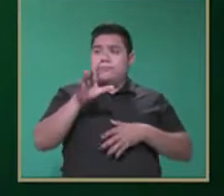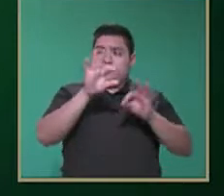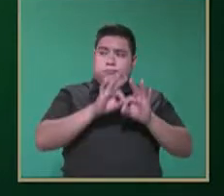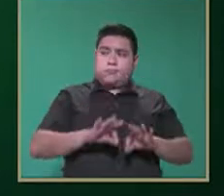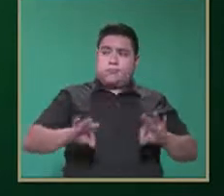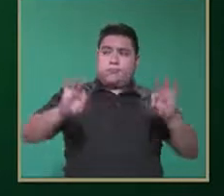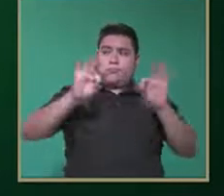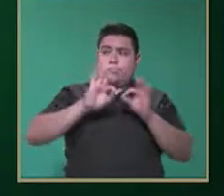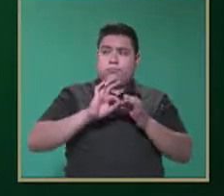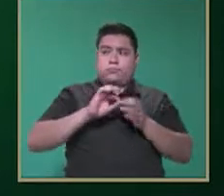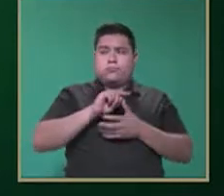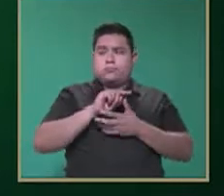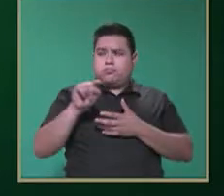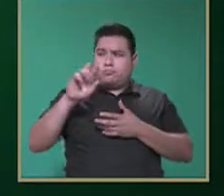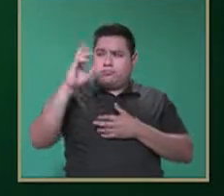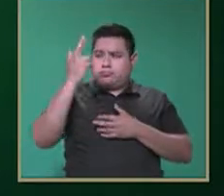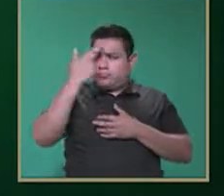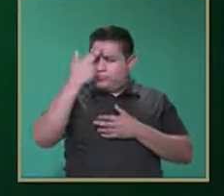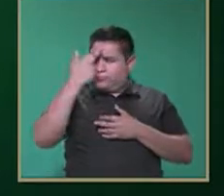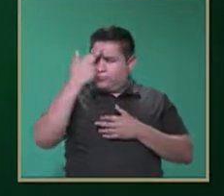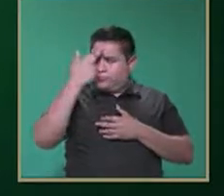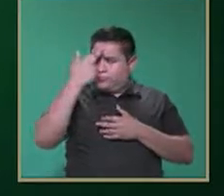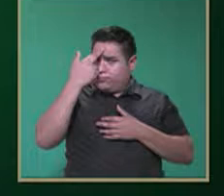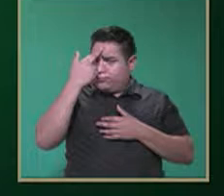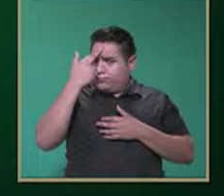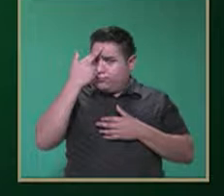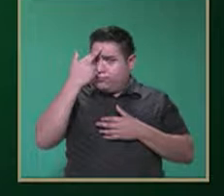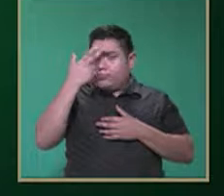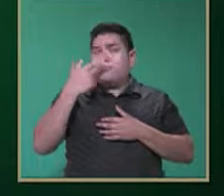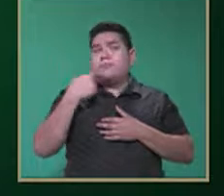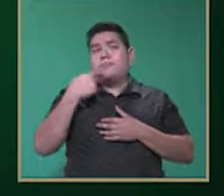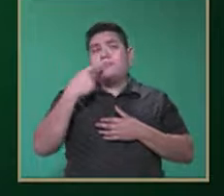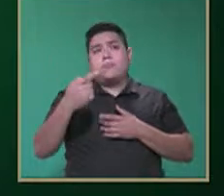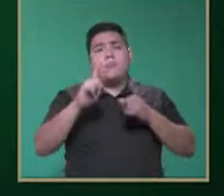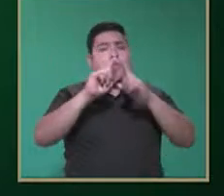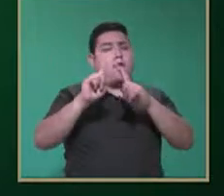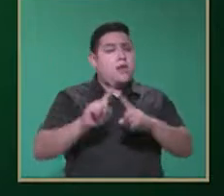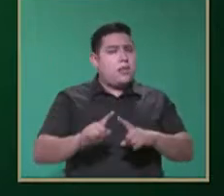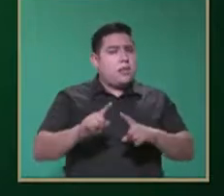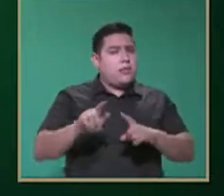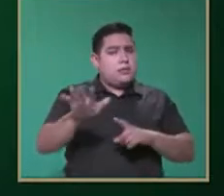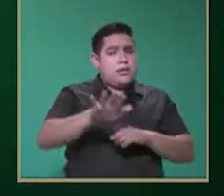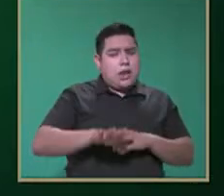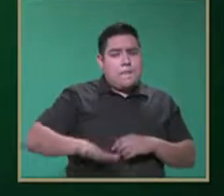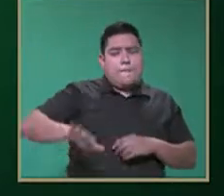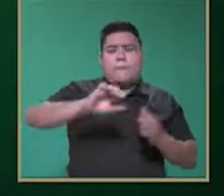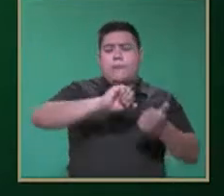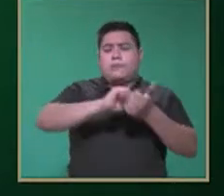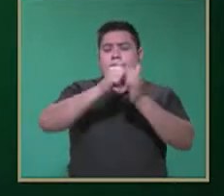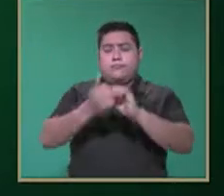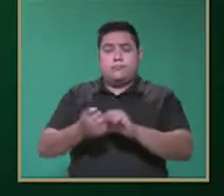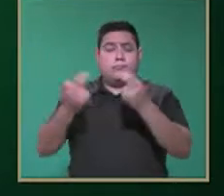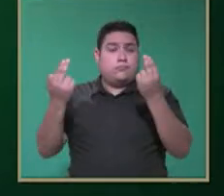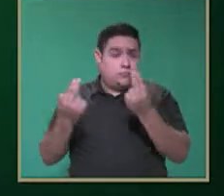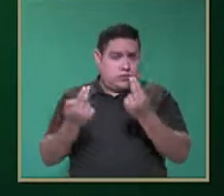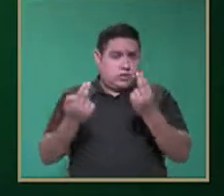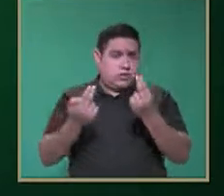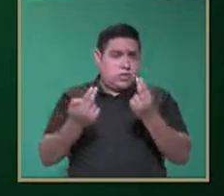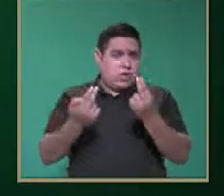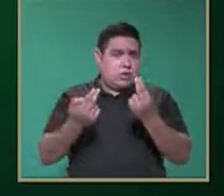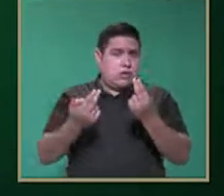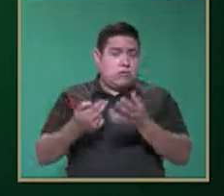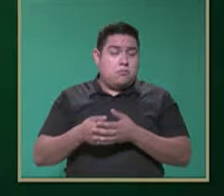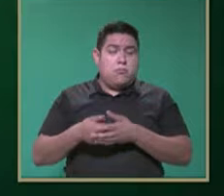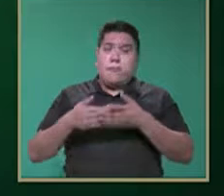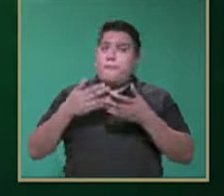¿recuerdan que les dije inicialmente que es necesario hacer adaptaciones ambientales? Bueno, vamos a hacer